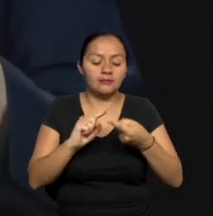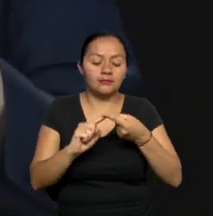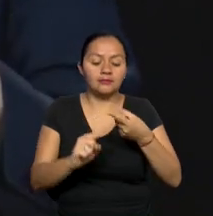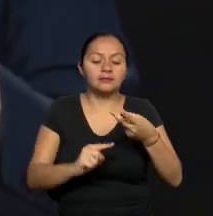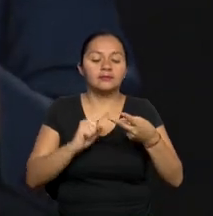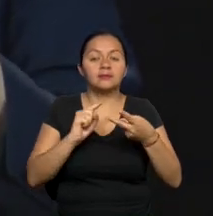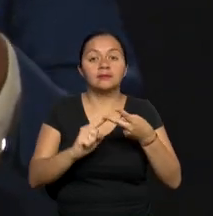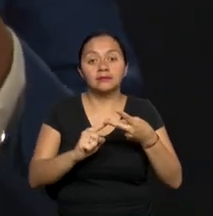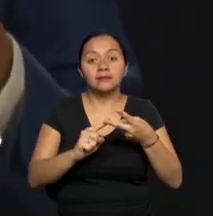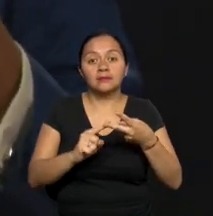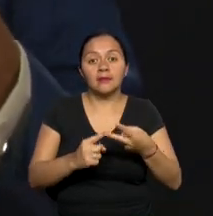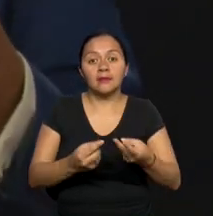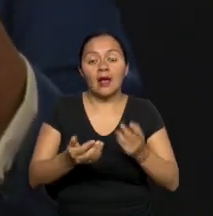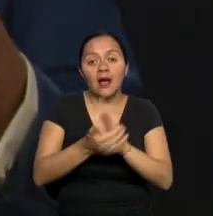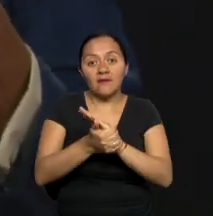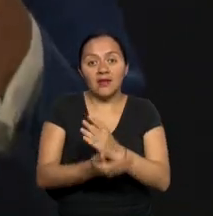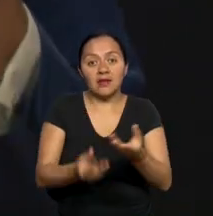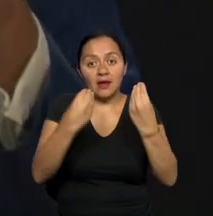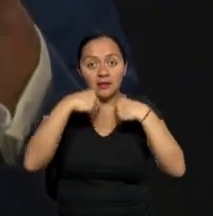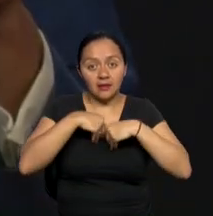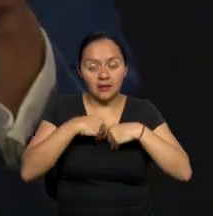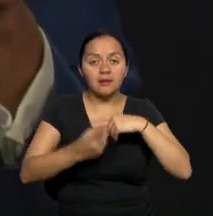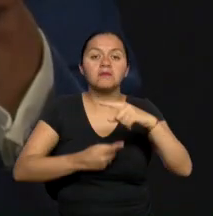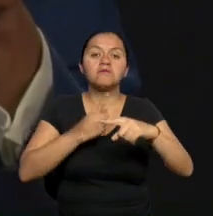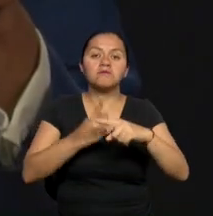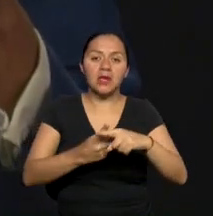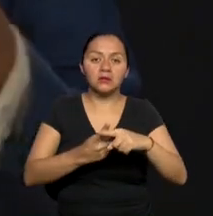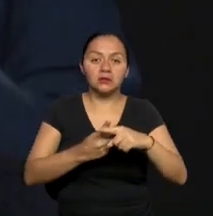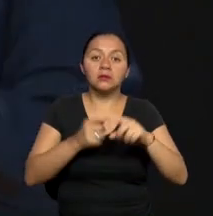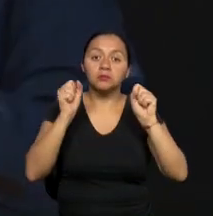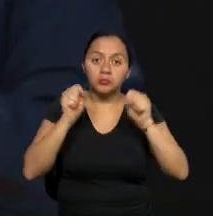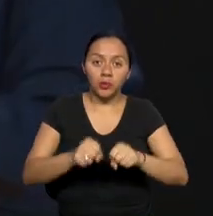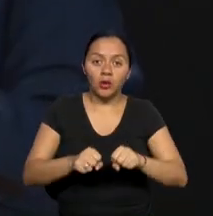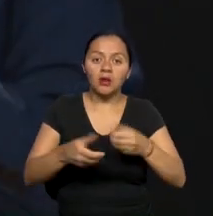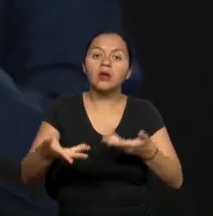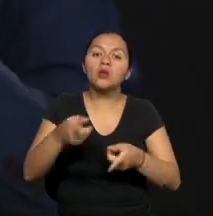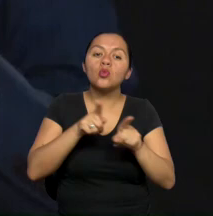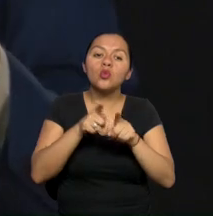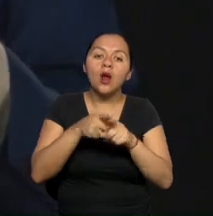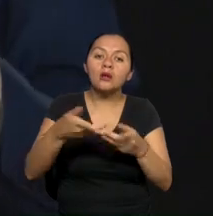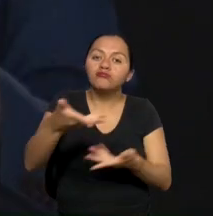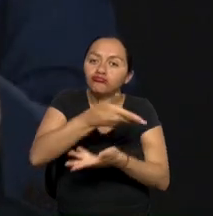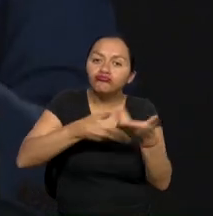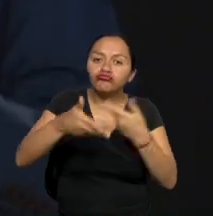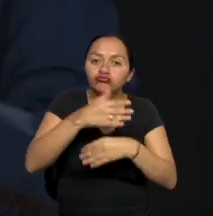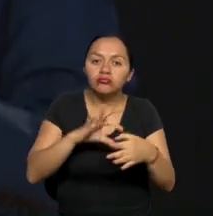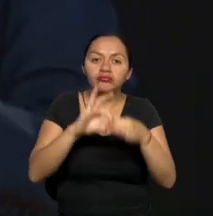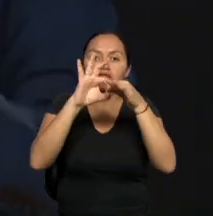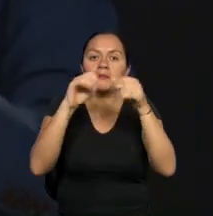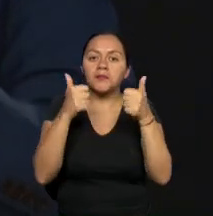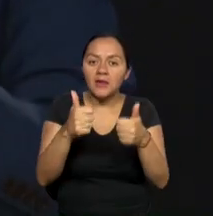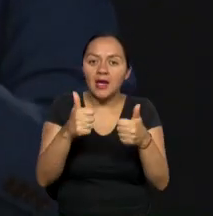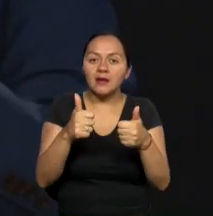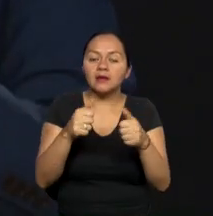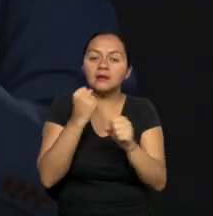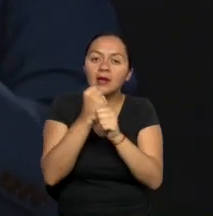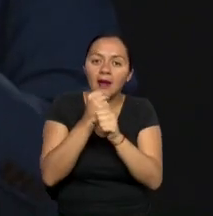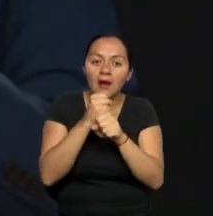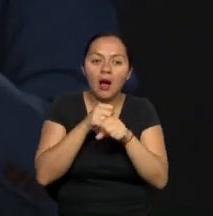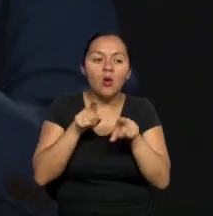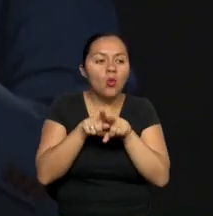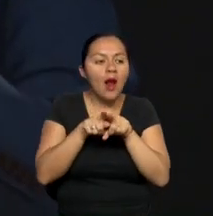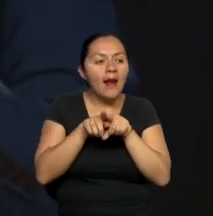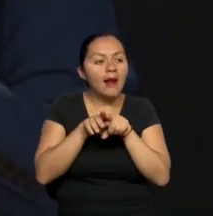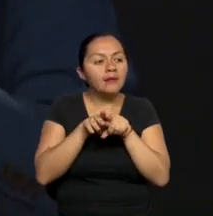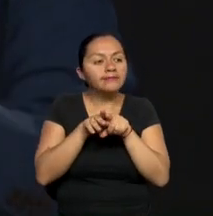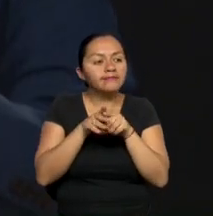Mejores tus competencias y tengas ventajas competitivas, valga la redundancia. Y aquí hay algo importante que deben saber también la ciudadanía